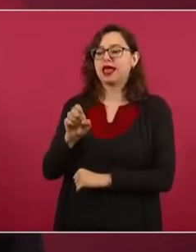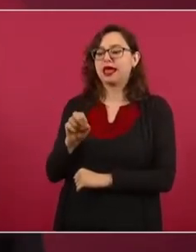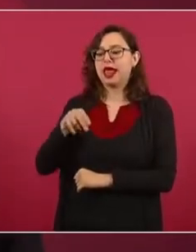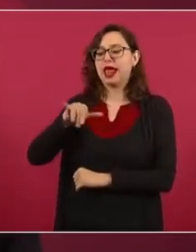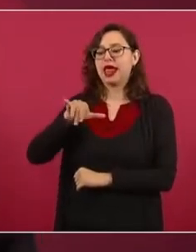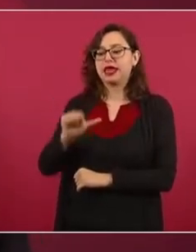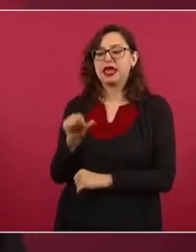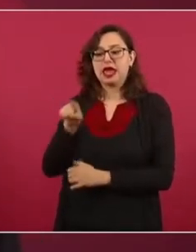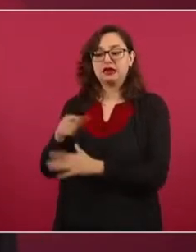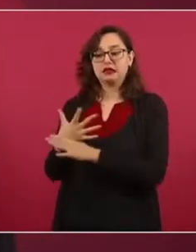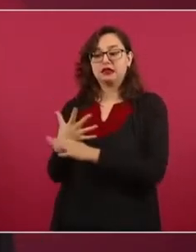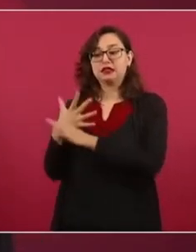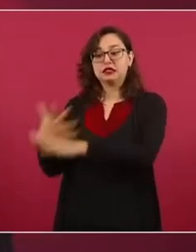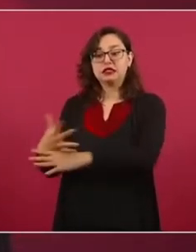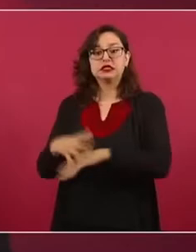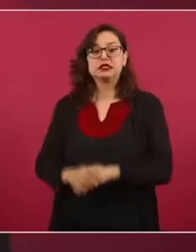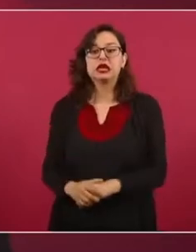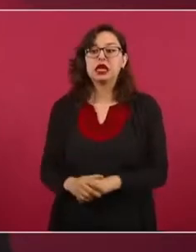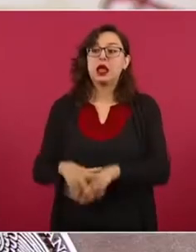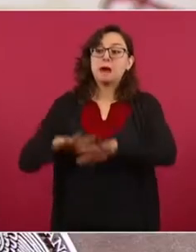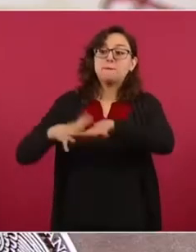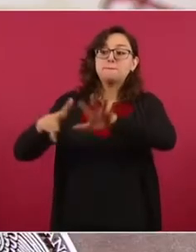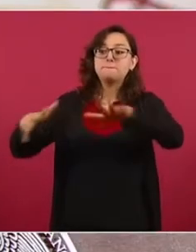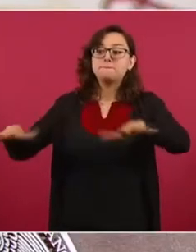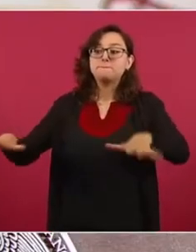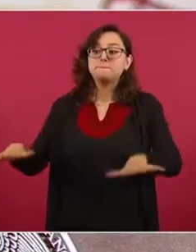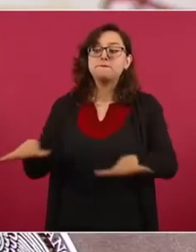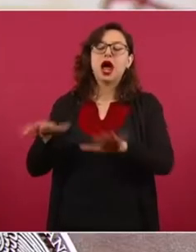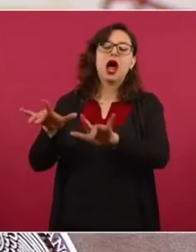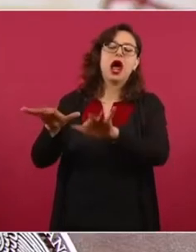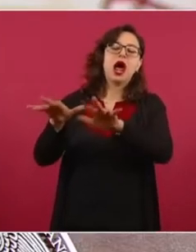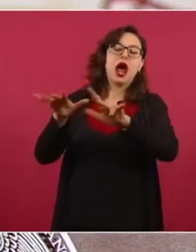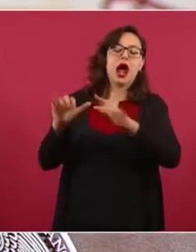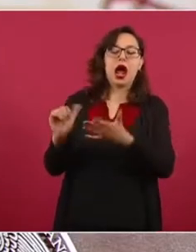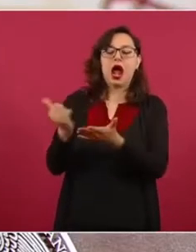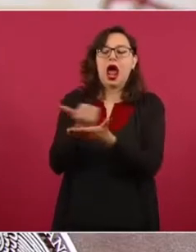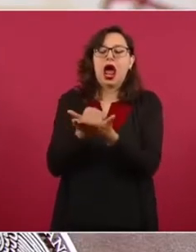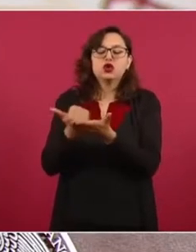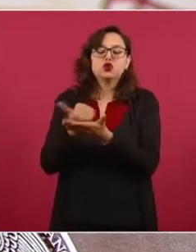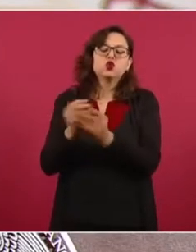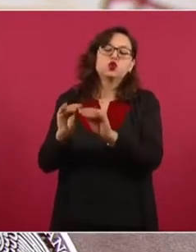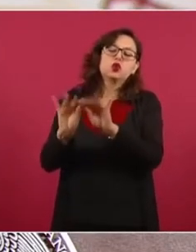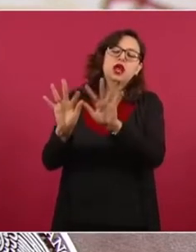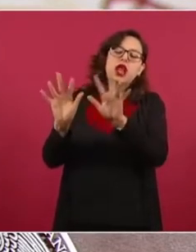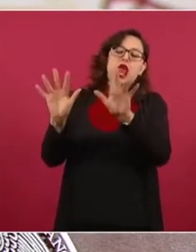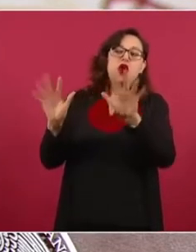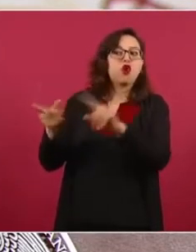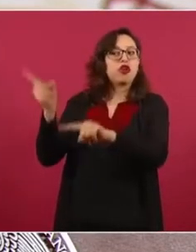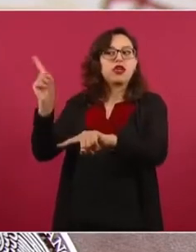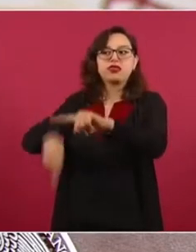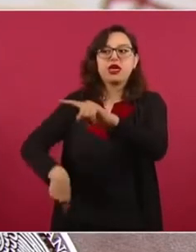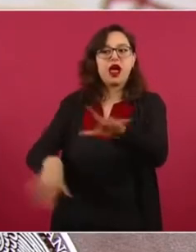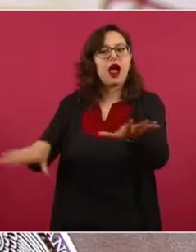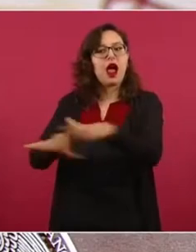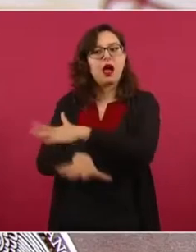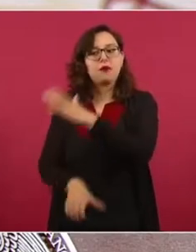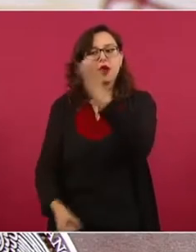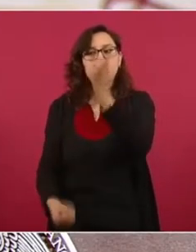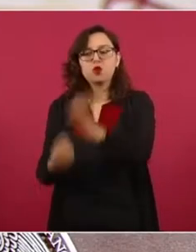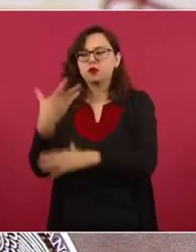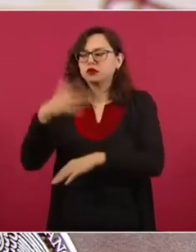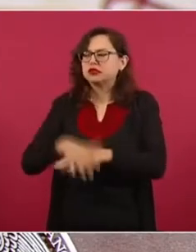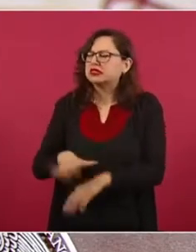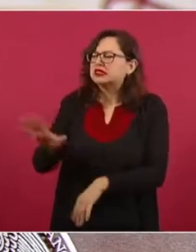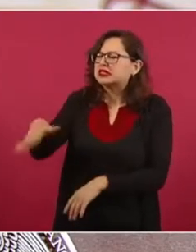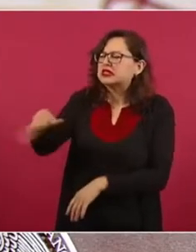acabará con el azul turquesa del mar Caribe por el Tren Maya. Solo les falta que presenten pruebas